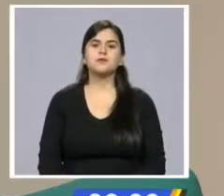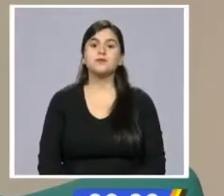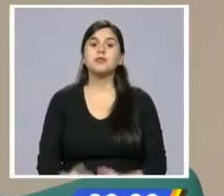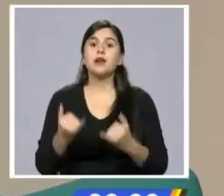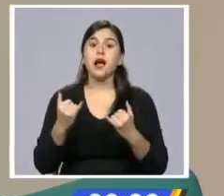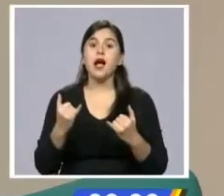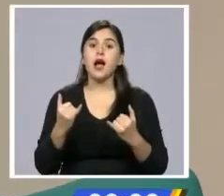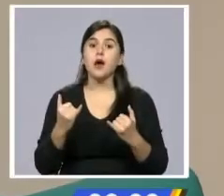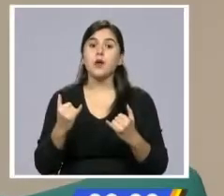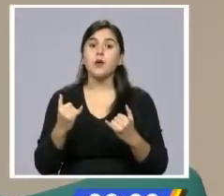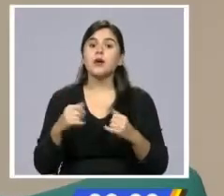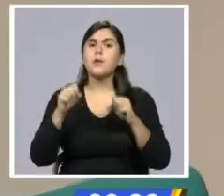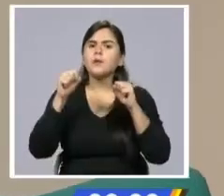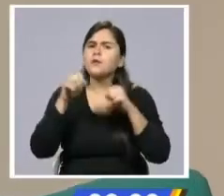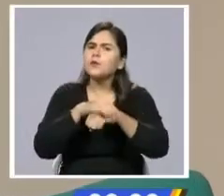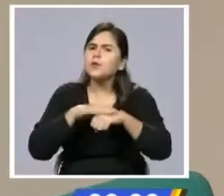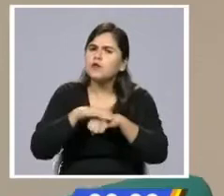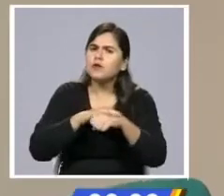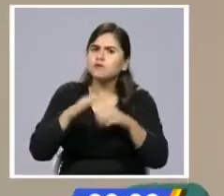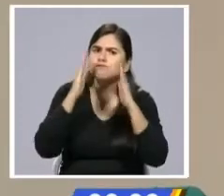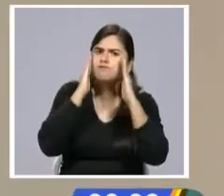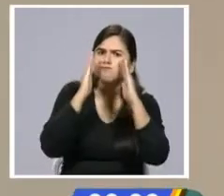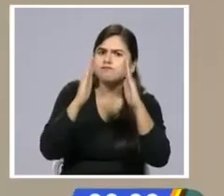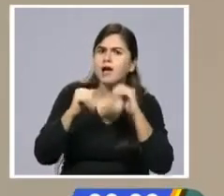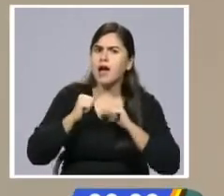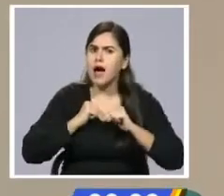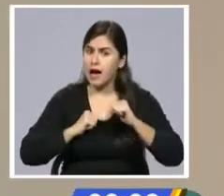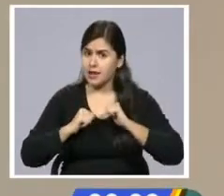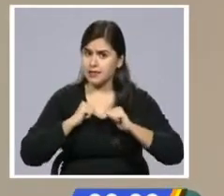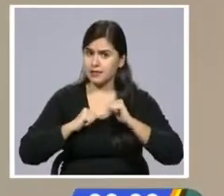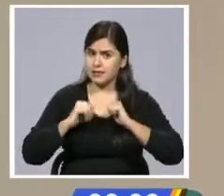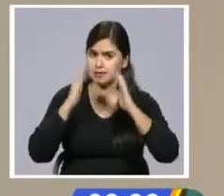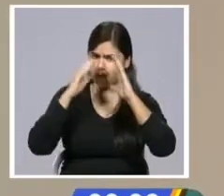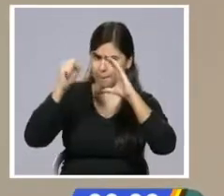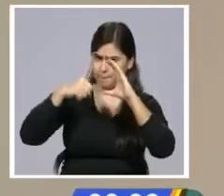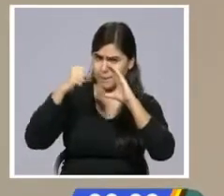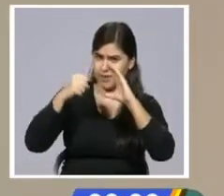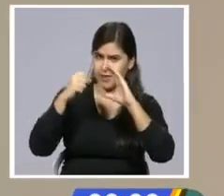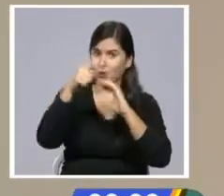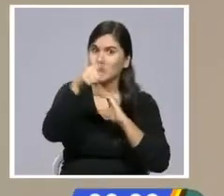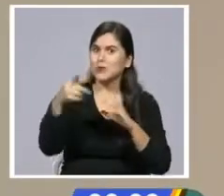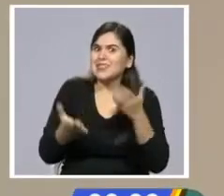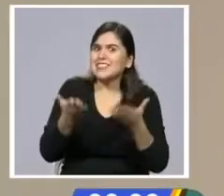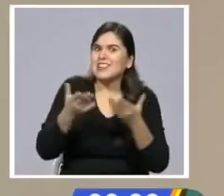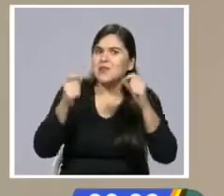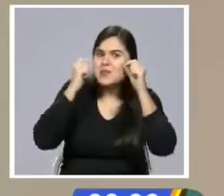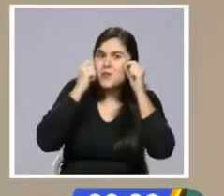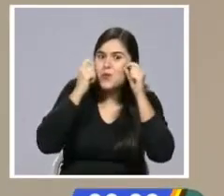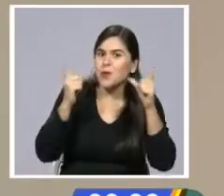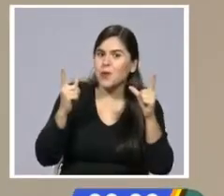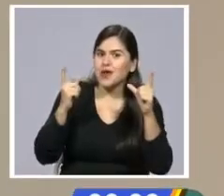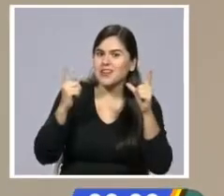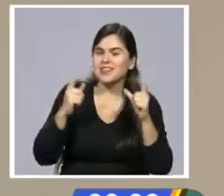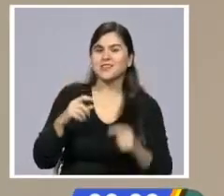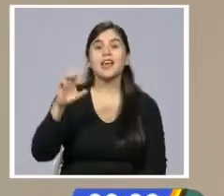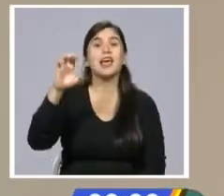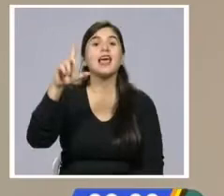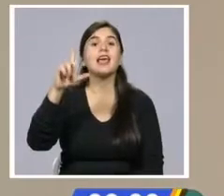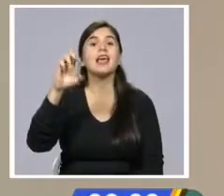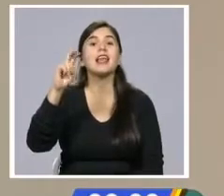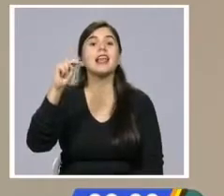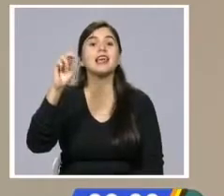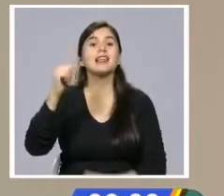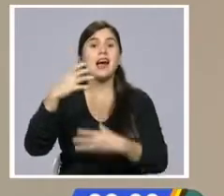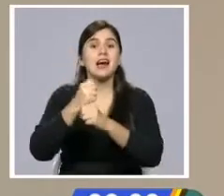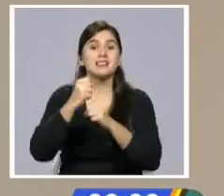Por favor, no se la pierdan, pongan mucha atención a ver qué nos traen y a ver si se van a sorprender. Elena nos hace la cápsula